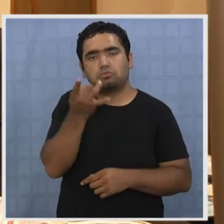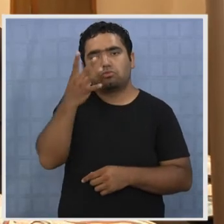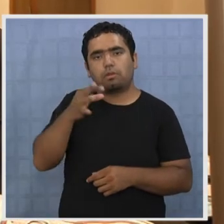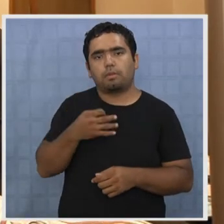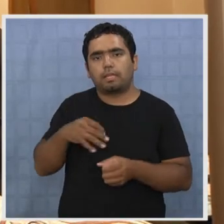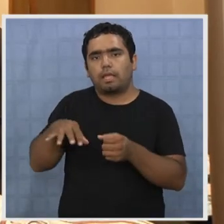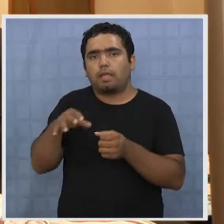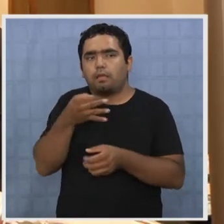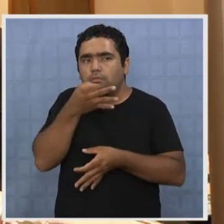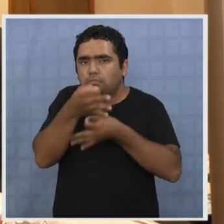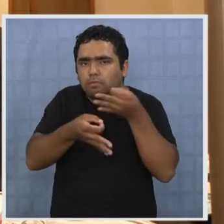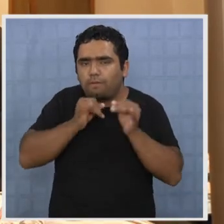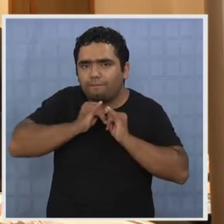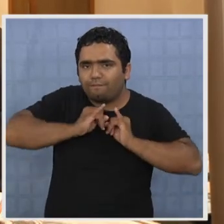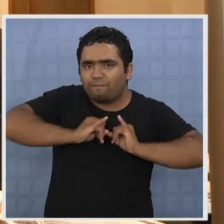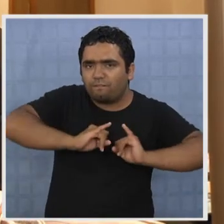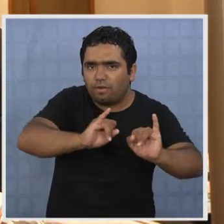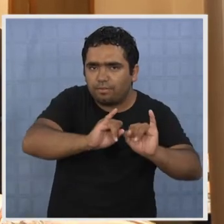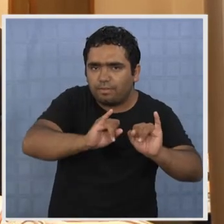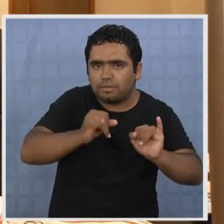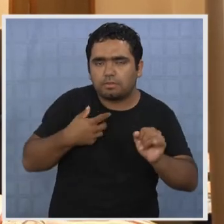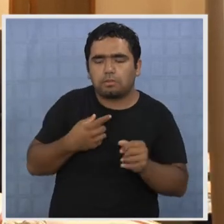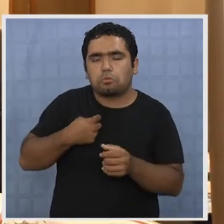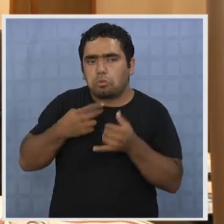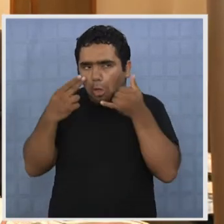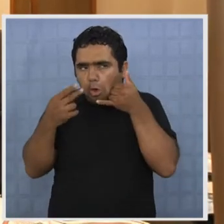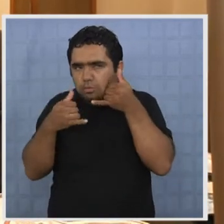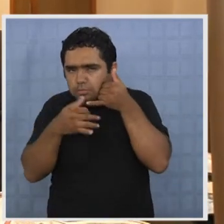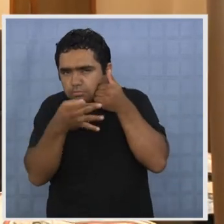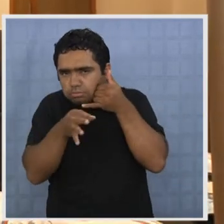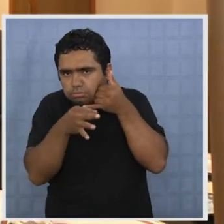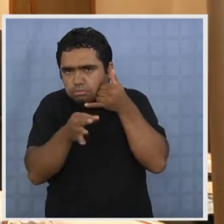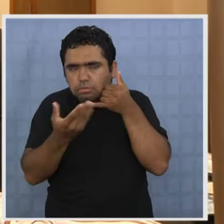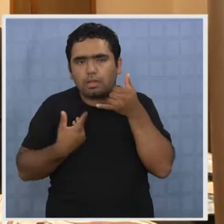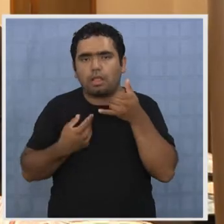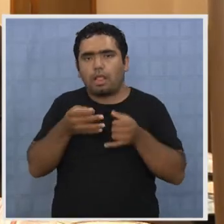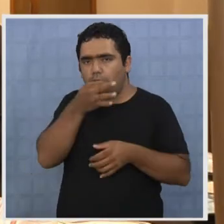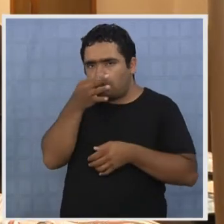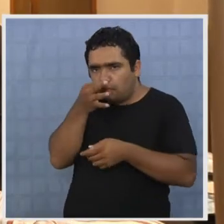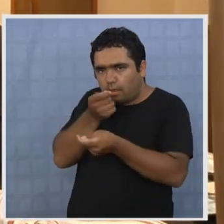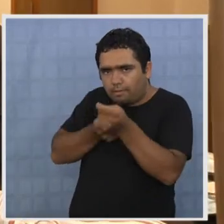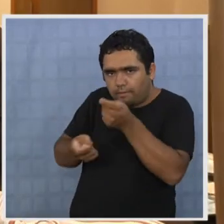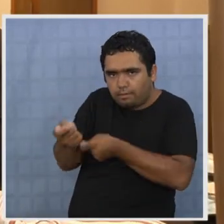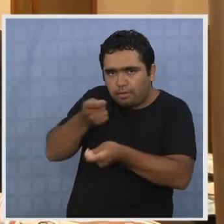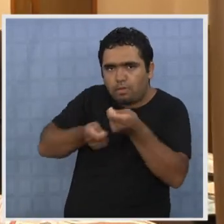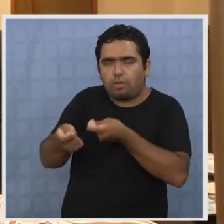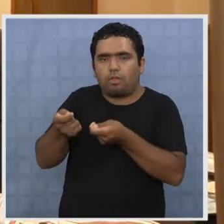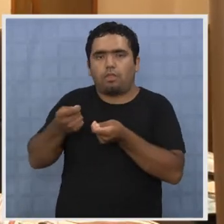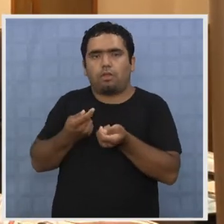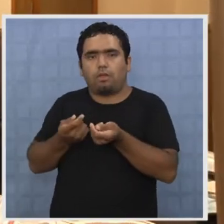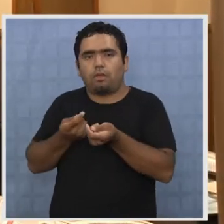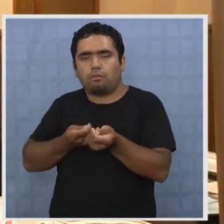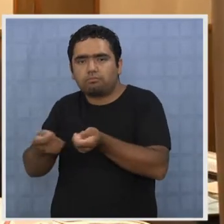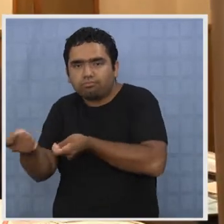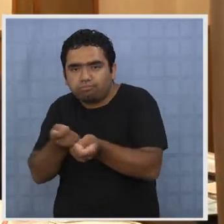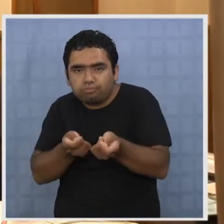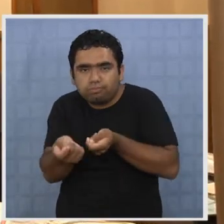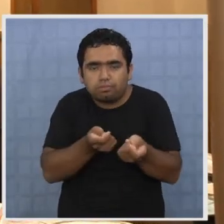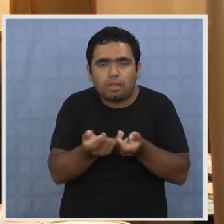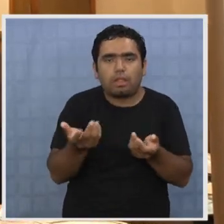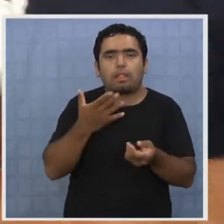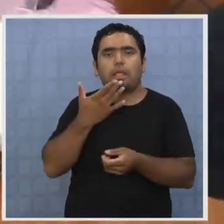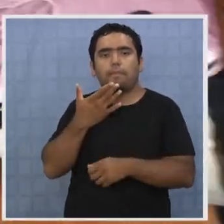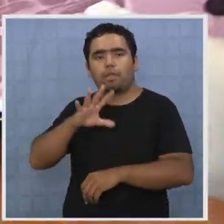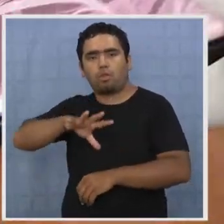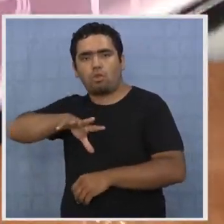información delictual. Principalmente el delito de tráfico de drogas, microtráfico, los diferentes tipos